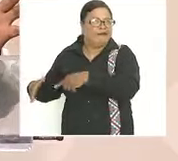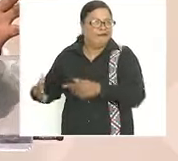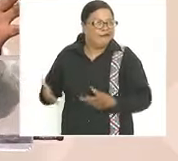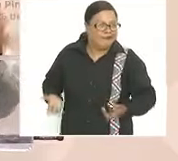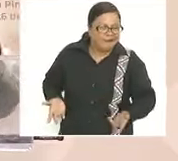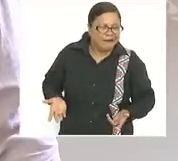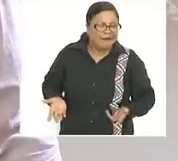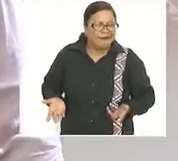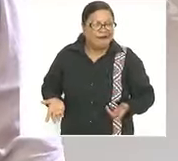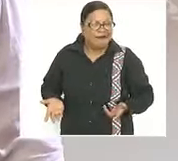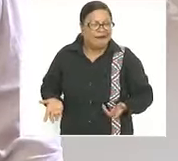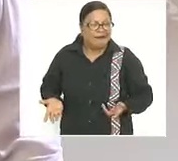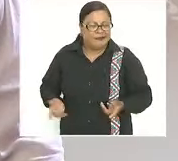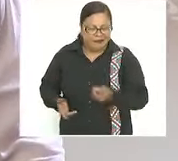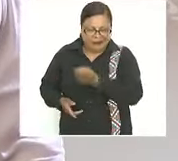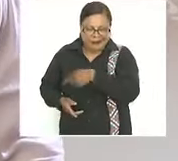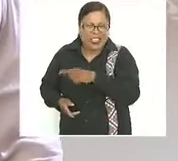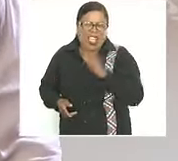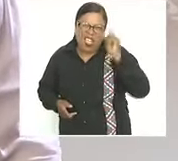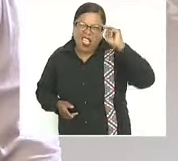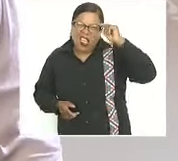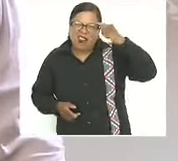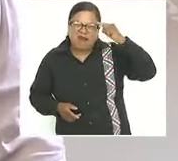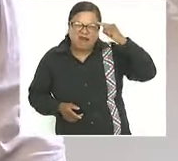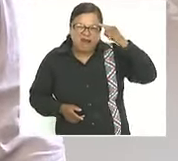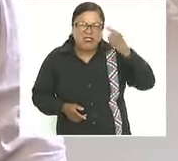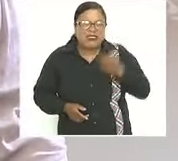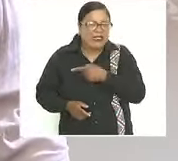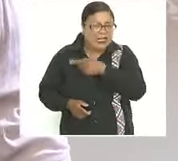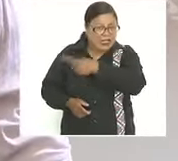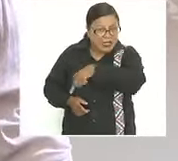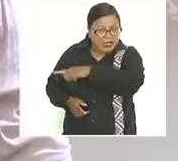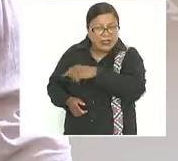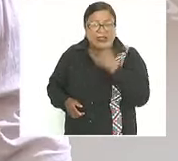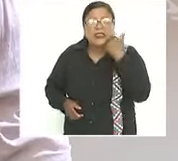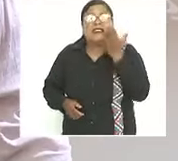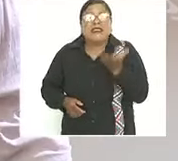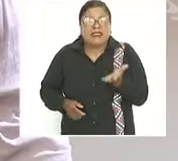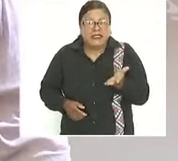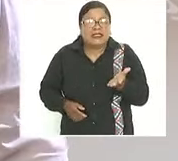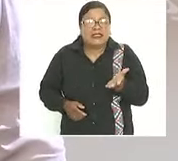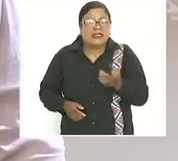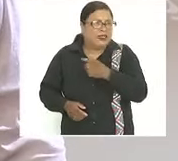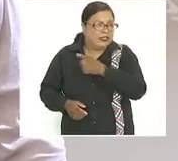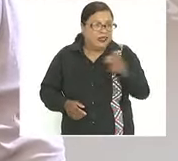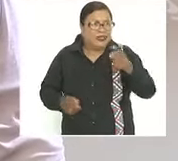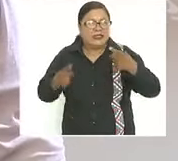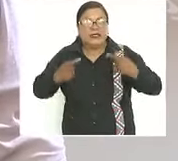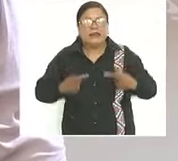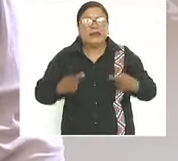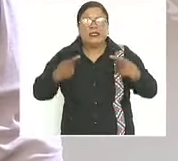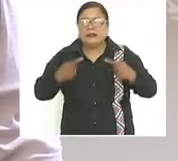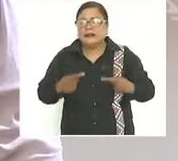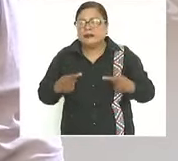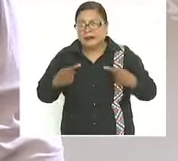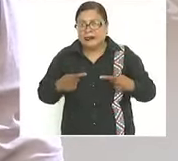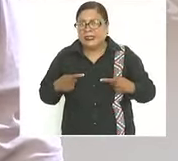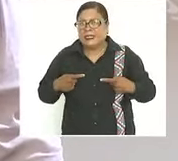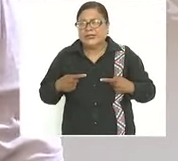están enojados porque ellos quisieran que la gente no